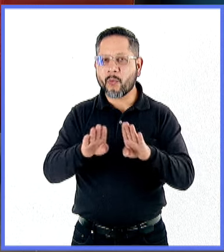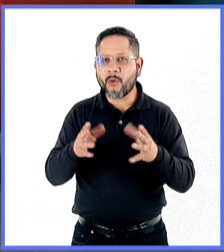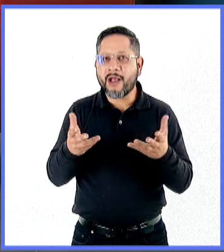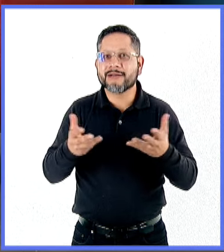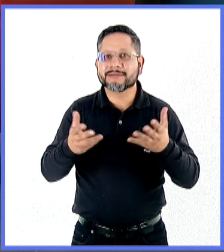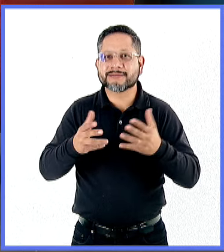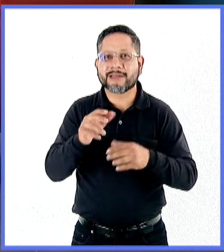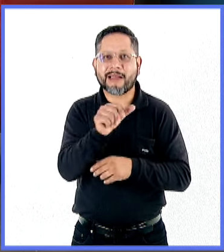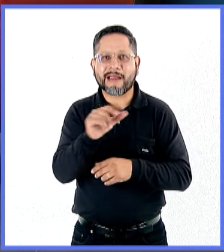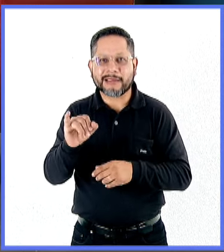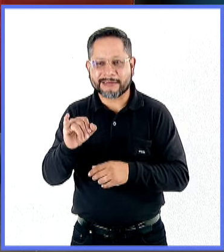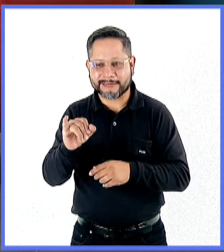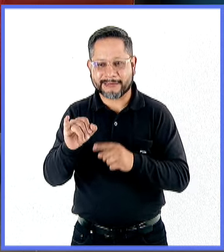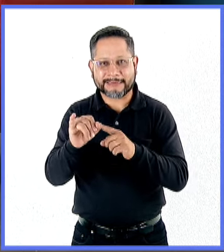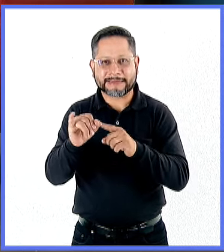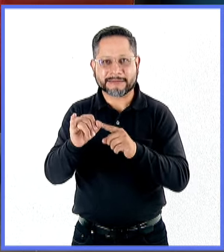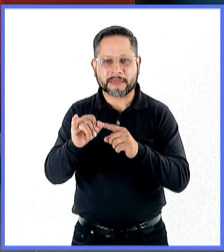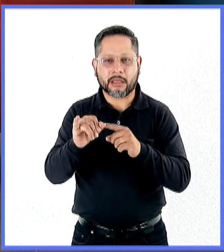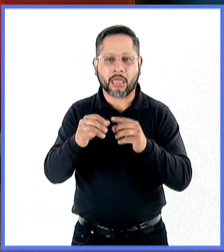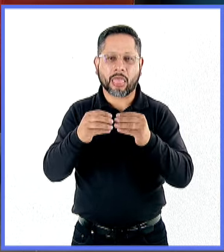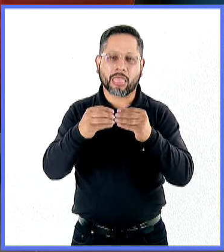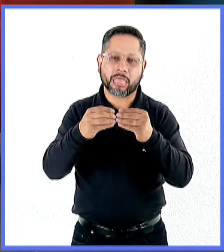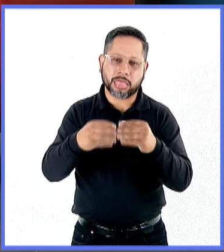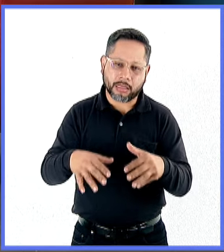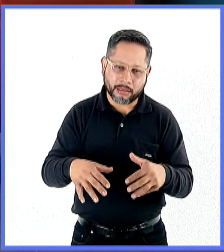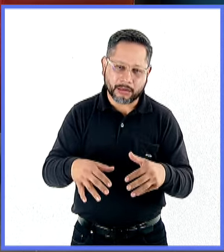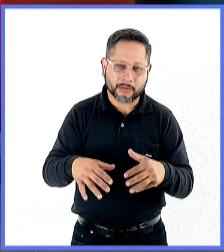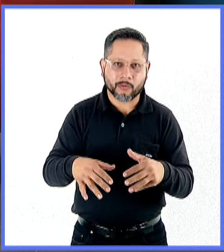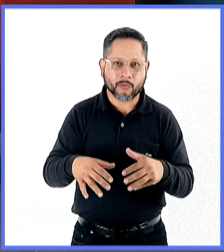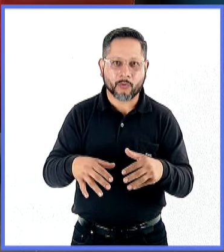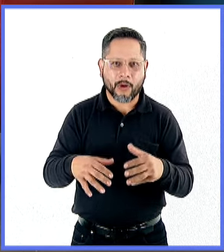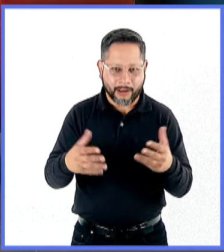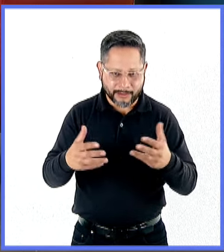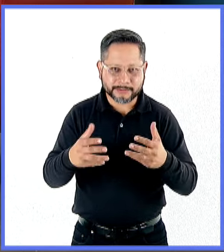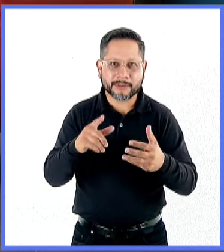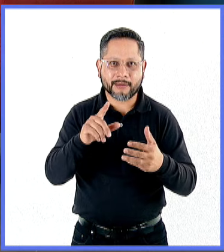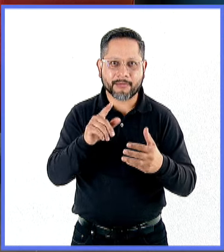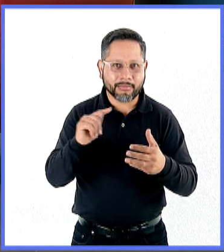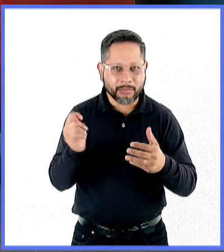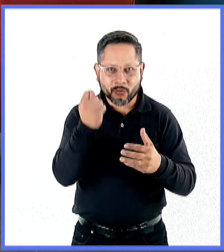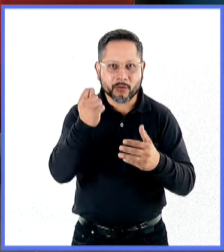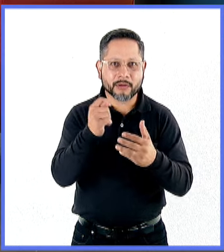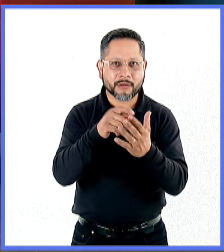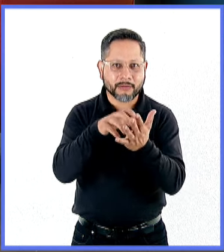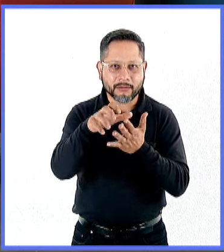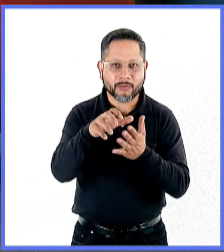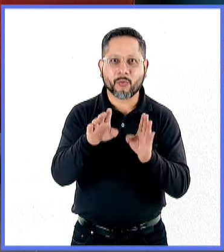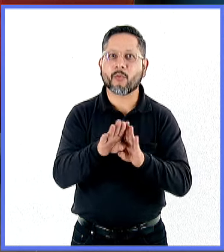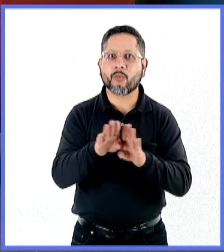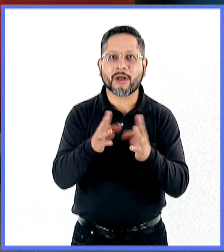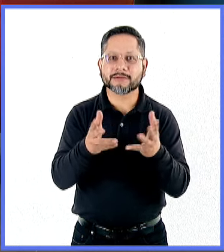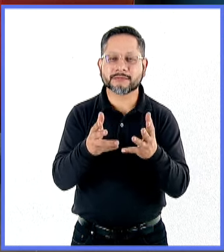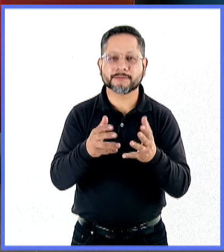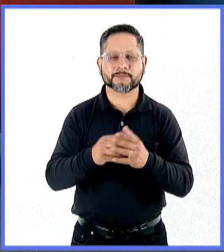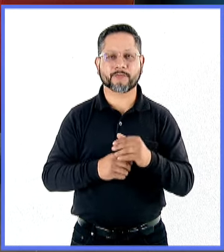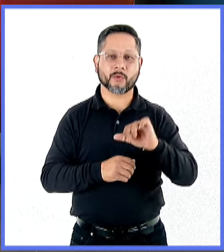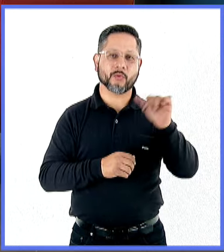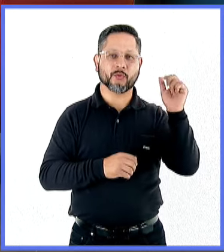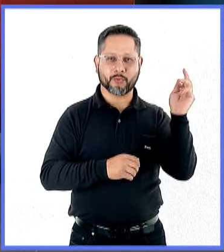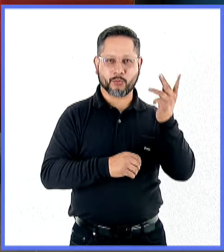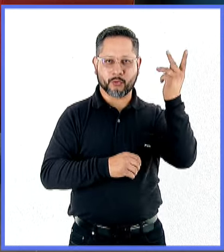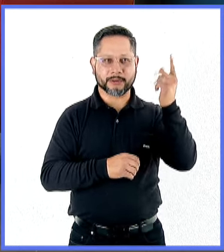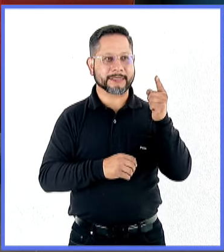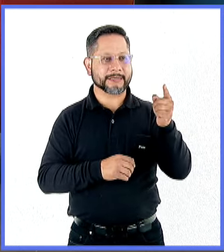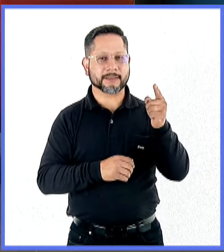y no morir en el intento. Carlos Coello, del Centro de Investigación y Estudios Avanzados del Poli, va a hablar del